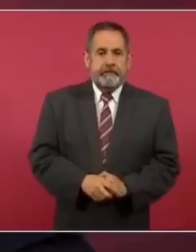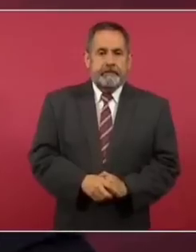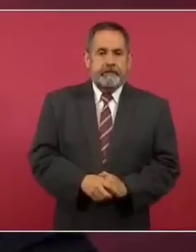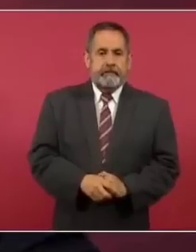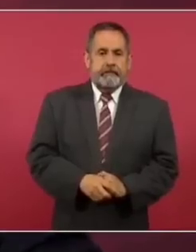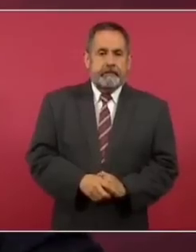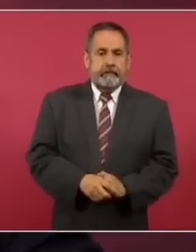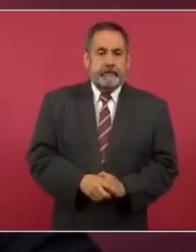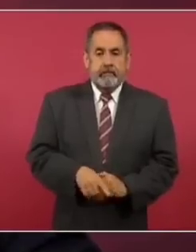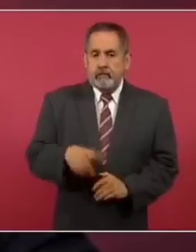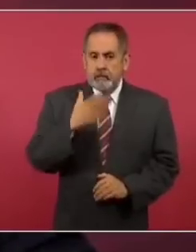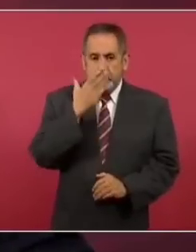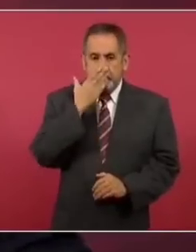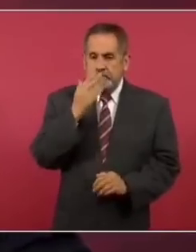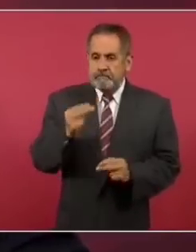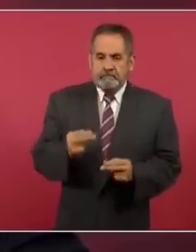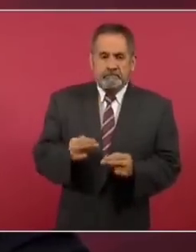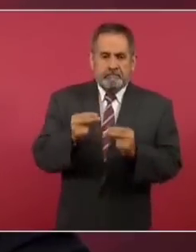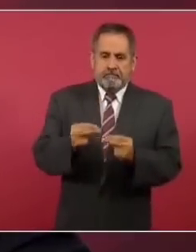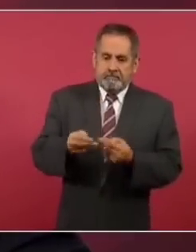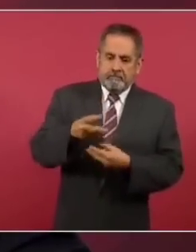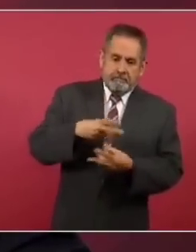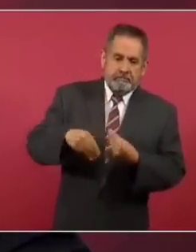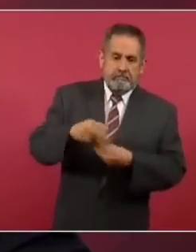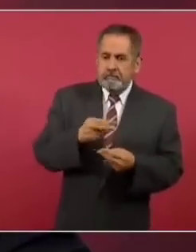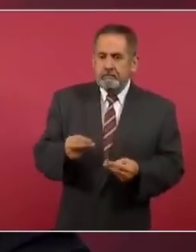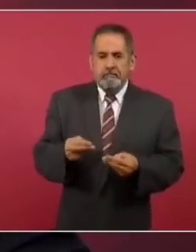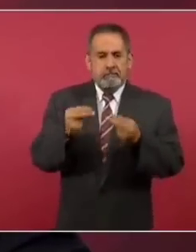Porque es un buen negocio. Gracias. Gracias. Gracias. Gracias.